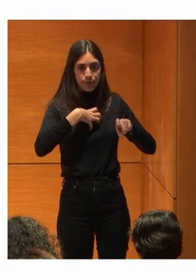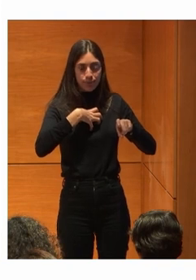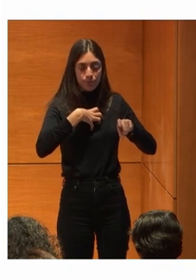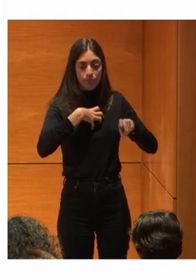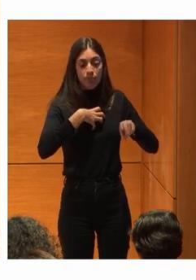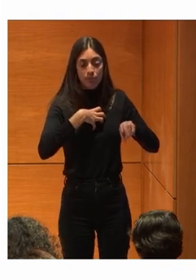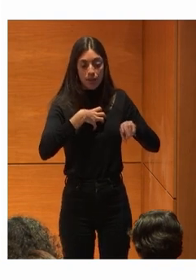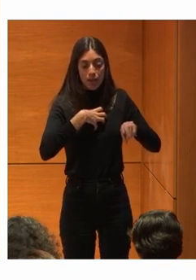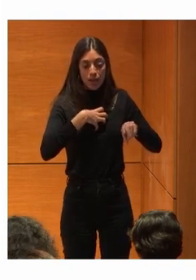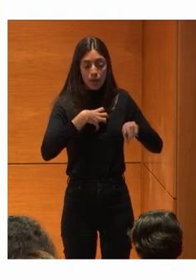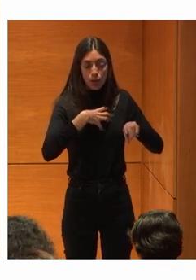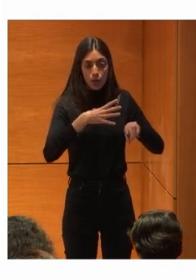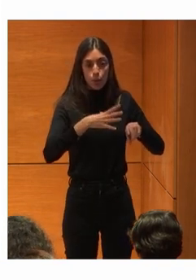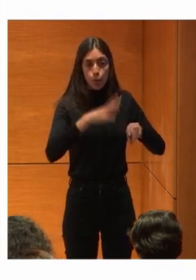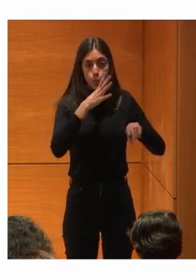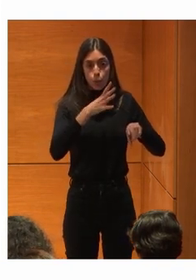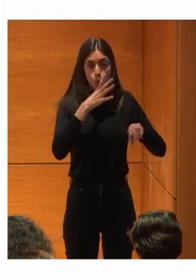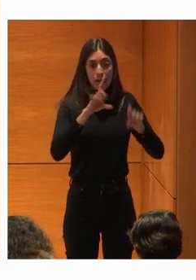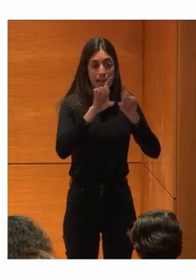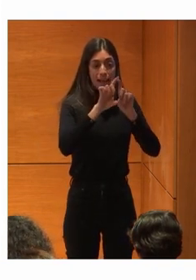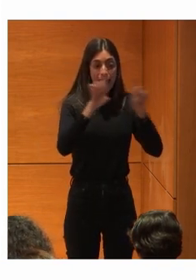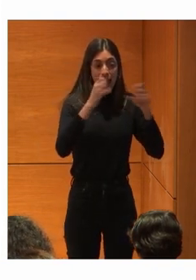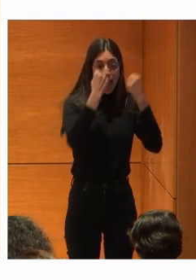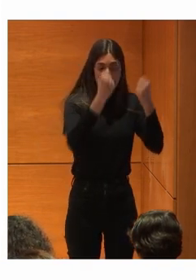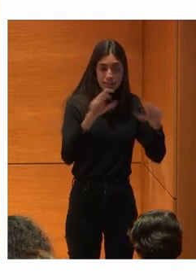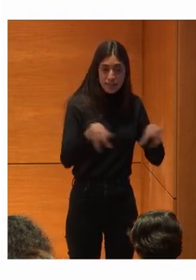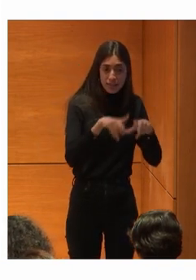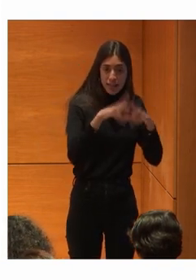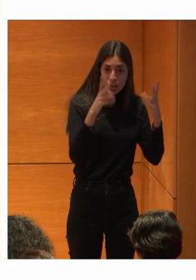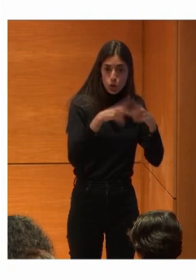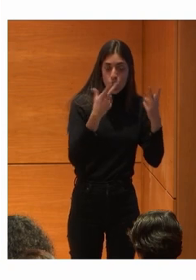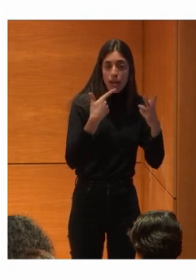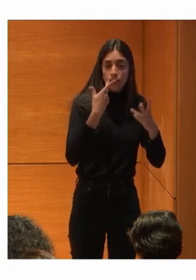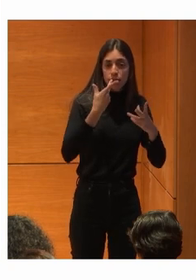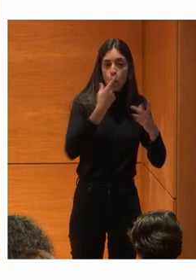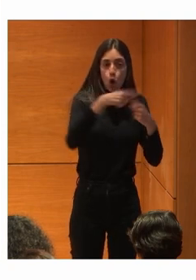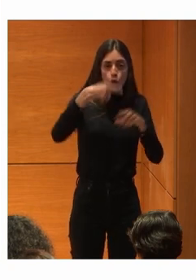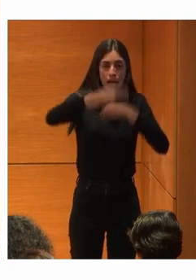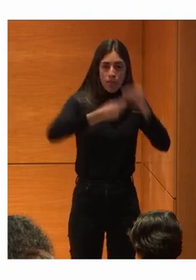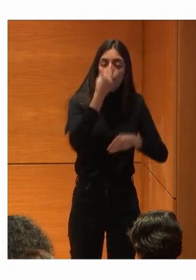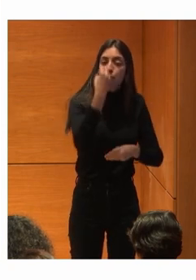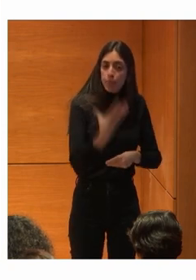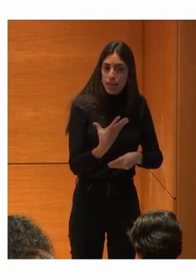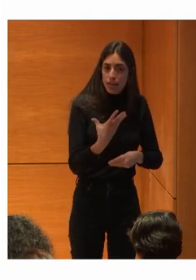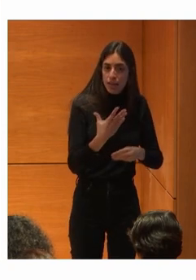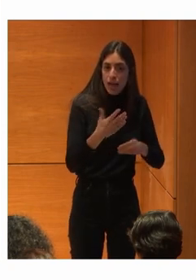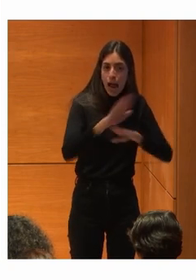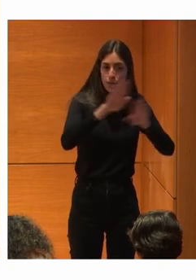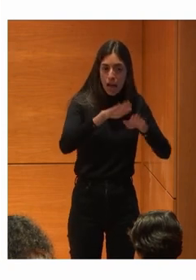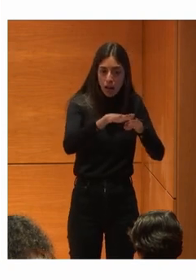¿Por qué las entidades Que hacéis el bien Os tenéis que quedar Las últimas? Y entonces Fue lo que